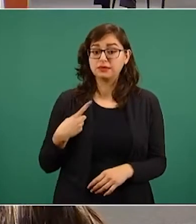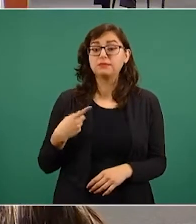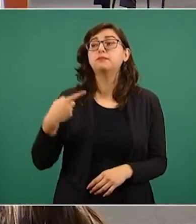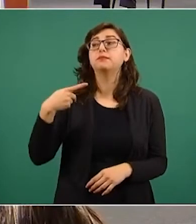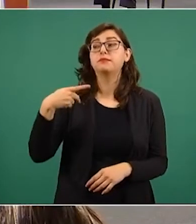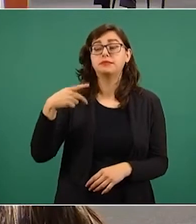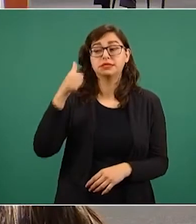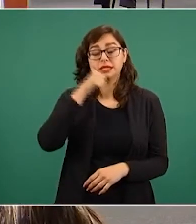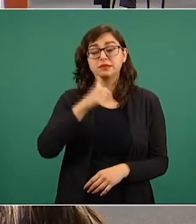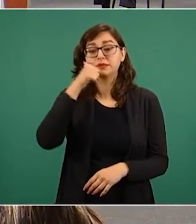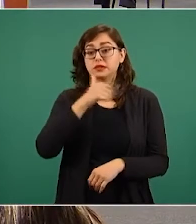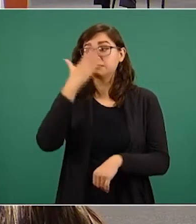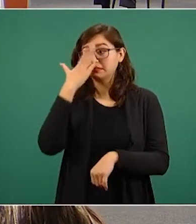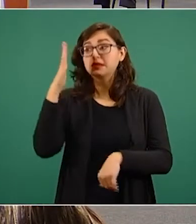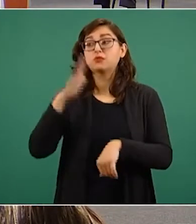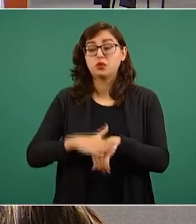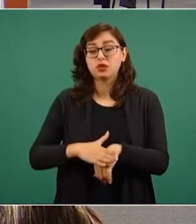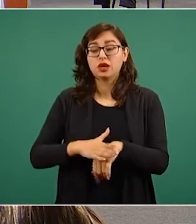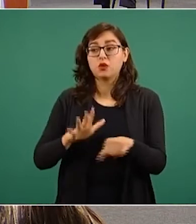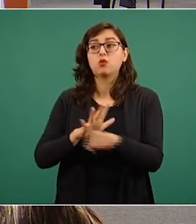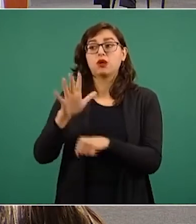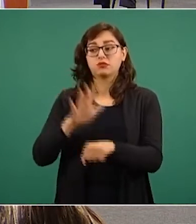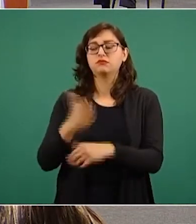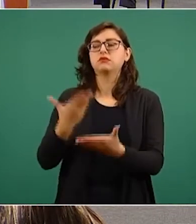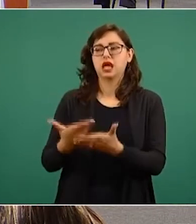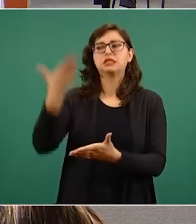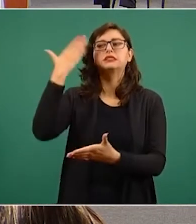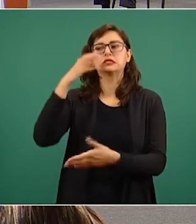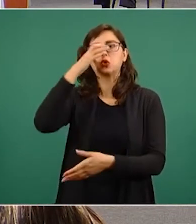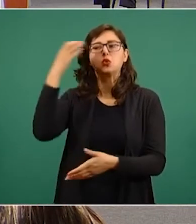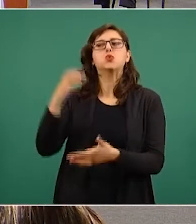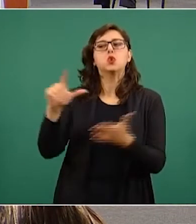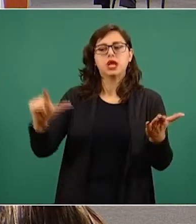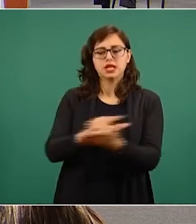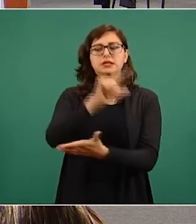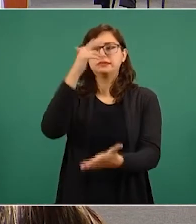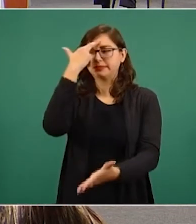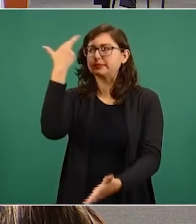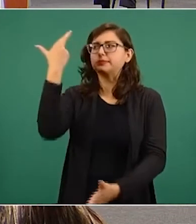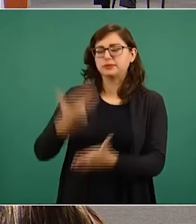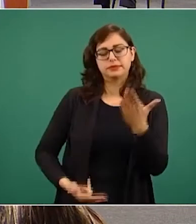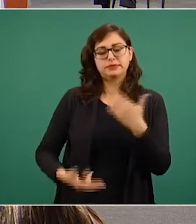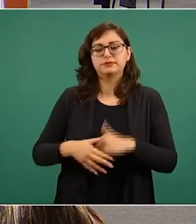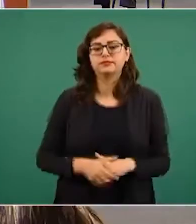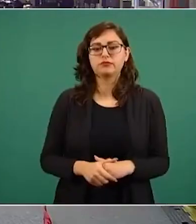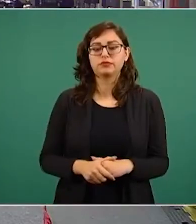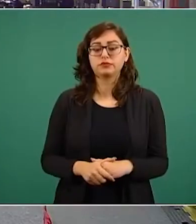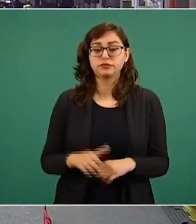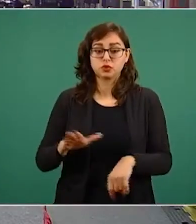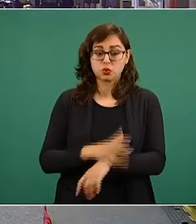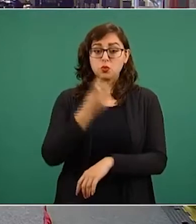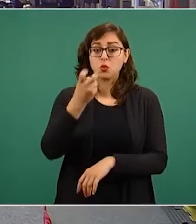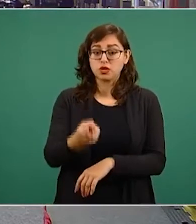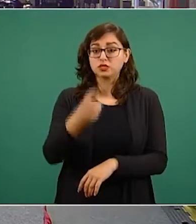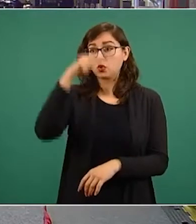omitir las ilegalidades y los crímenes que los provocaron. Con este propósito el gobierno de México